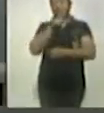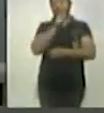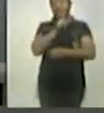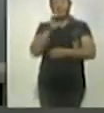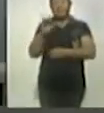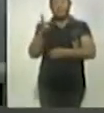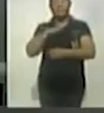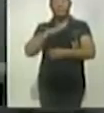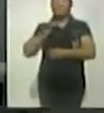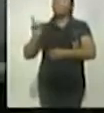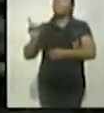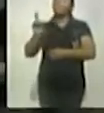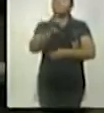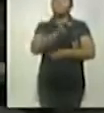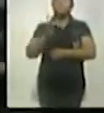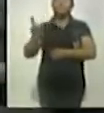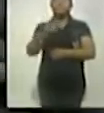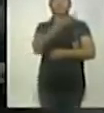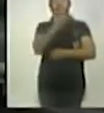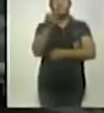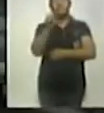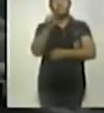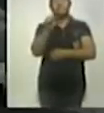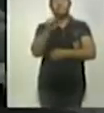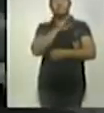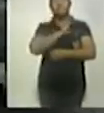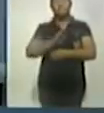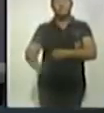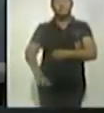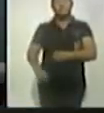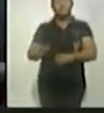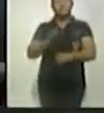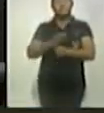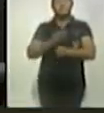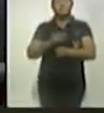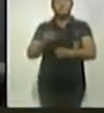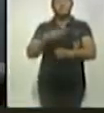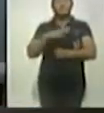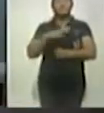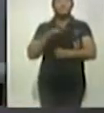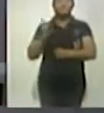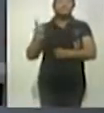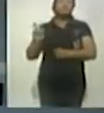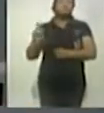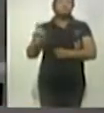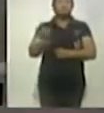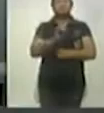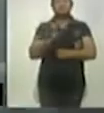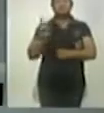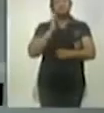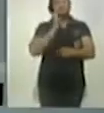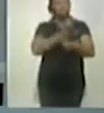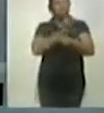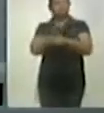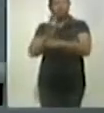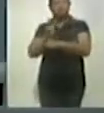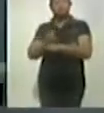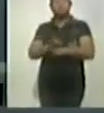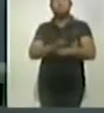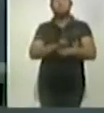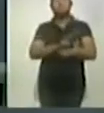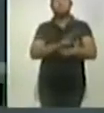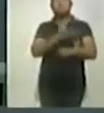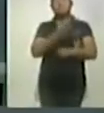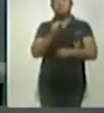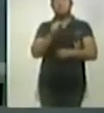recorrido por los quinientos setenta municipios, bueno, en este momento se está realizando ese recorrido por estos quinientos setenta municipios con los que cuenta el